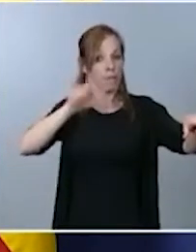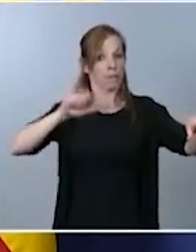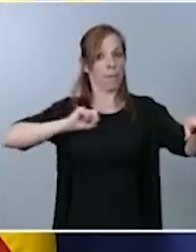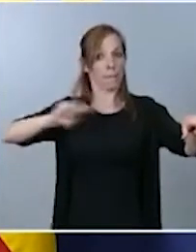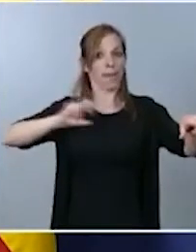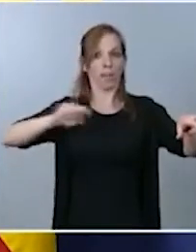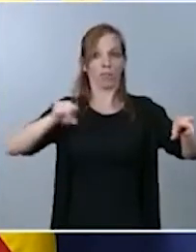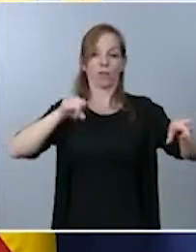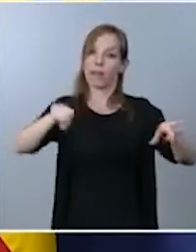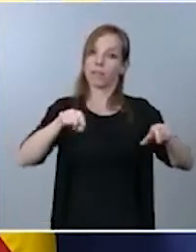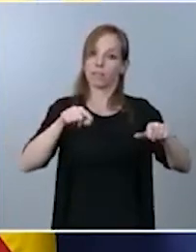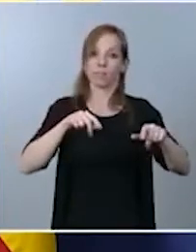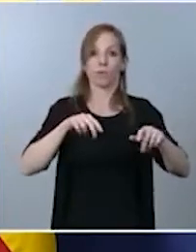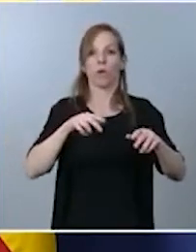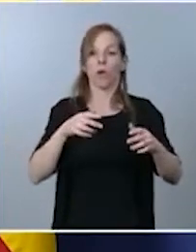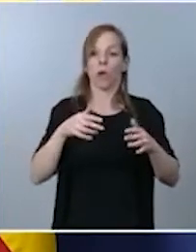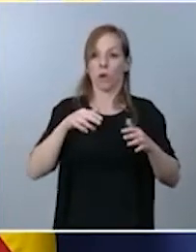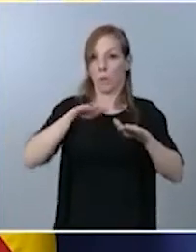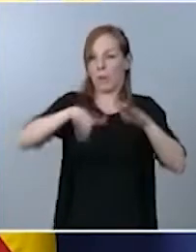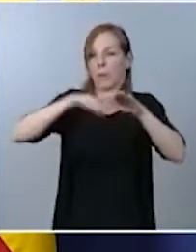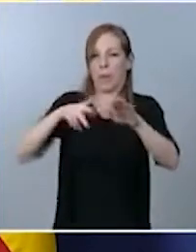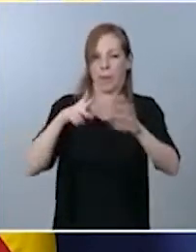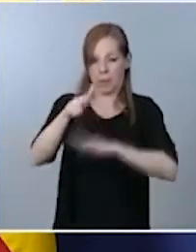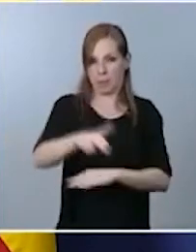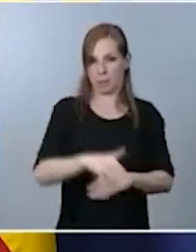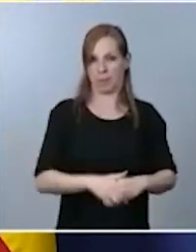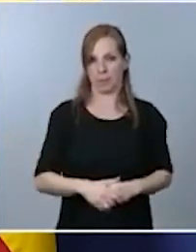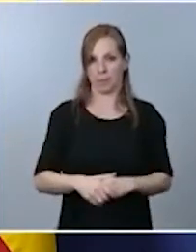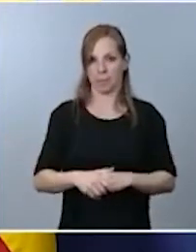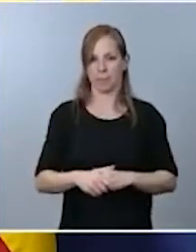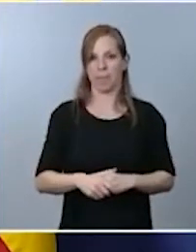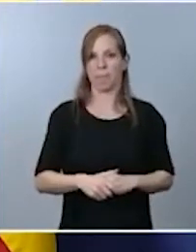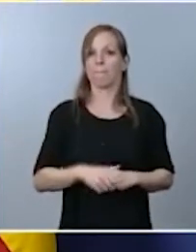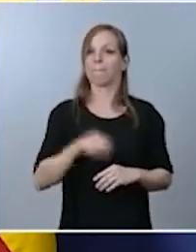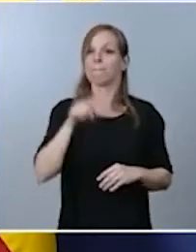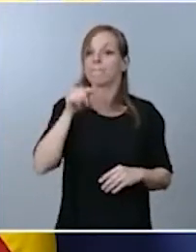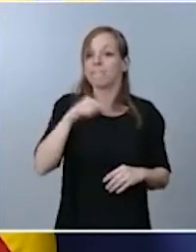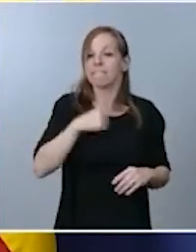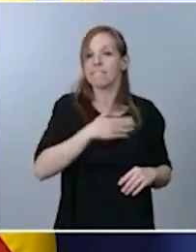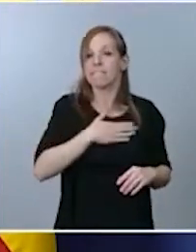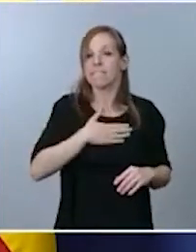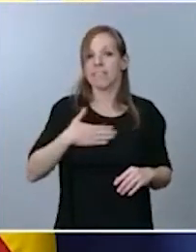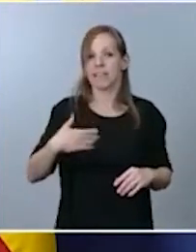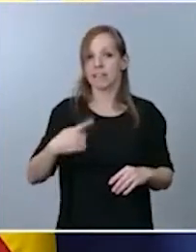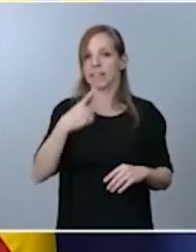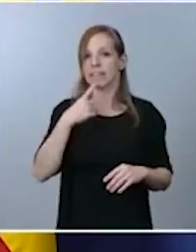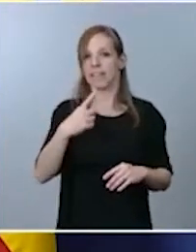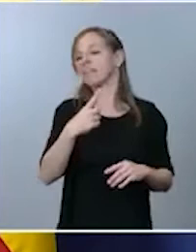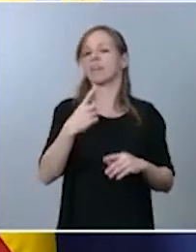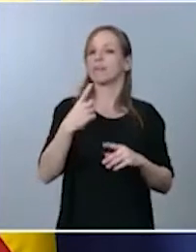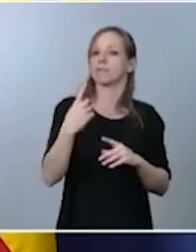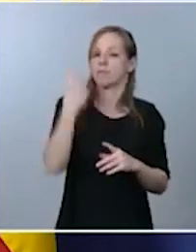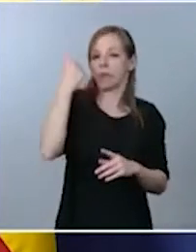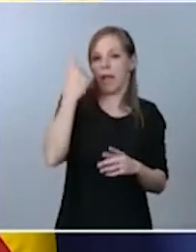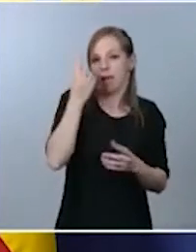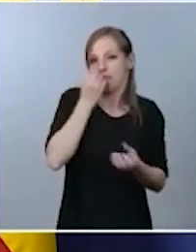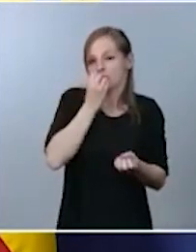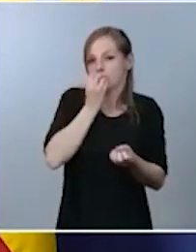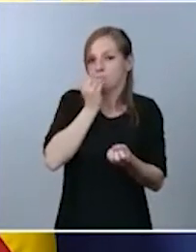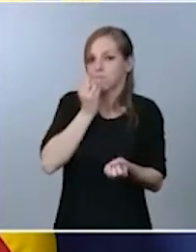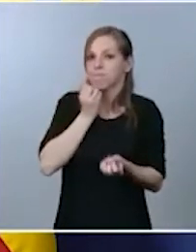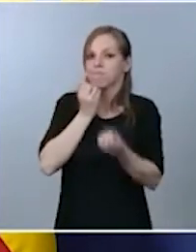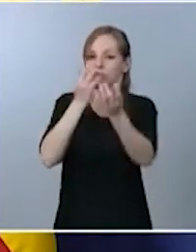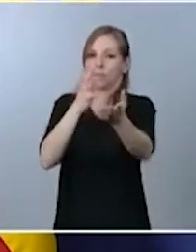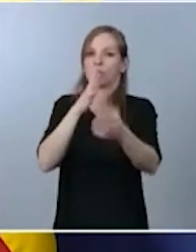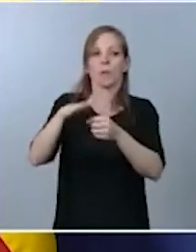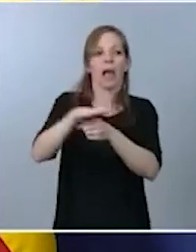nacional. Bien, en ese sentido, me gustaría hacer una referencia, porque hace indicación a lo que es el ámbito del